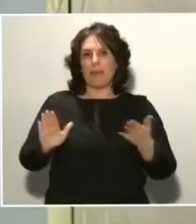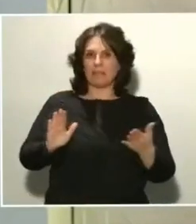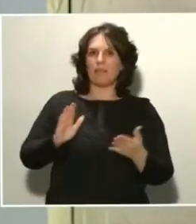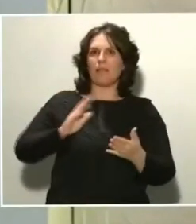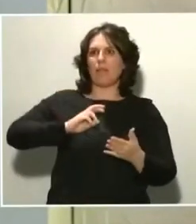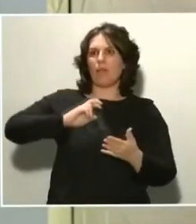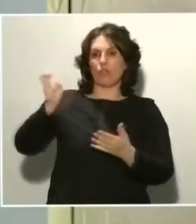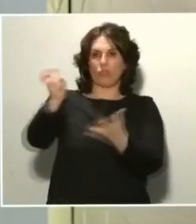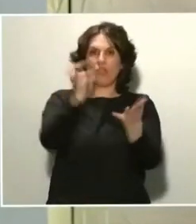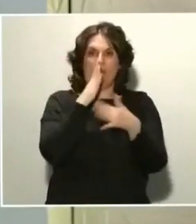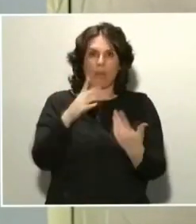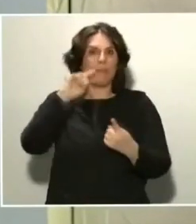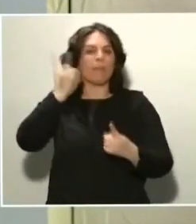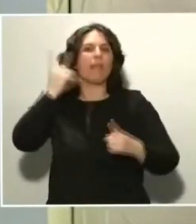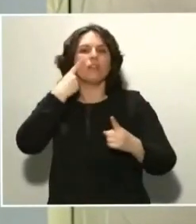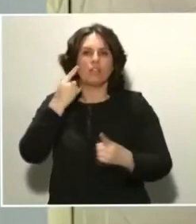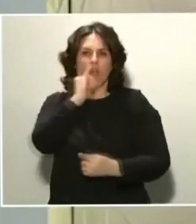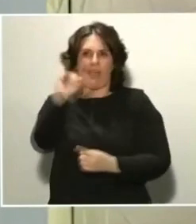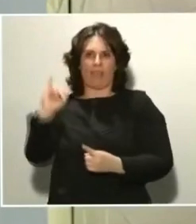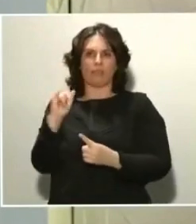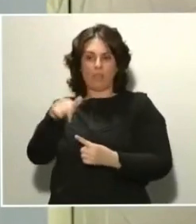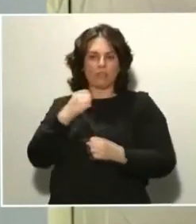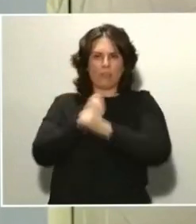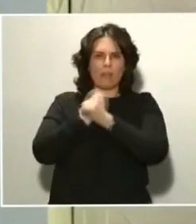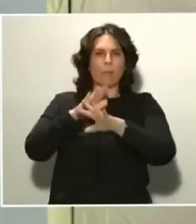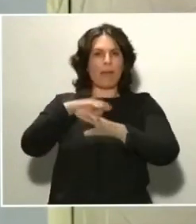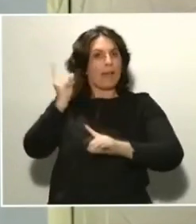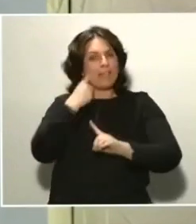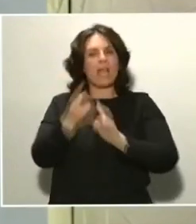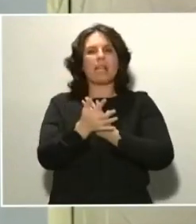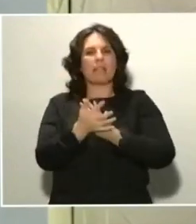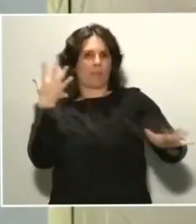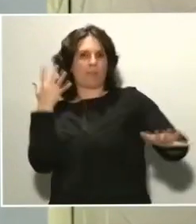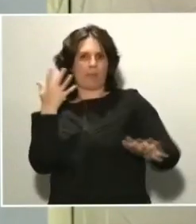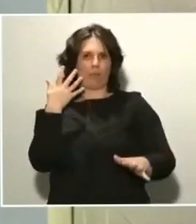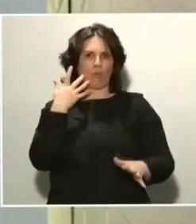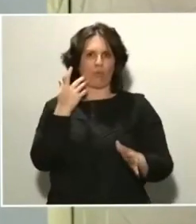permitiría, por supuesto, detectar la enfermedad o no en unos minutos.